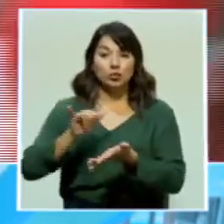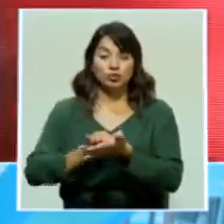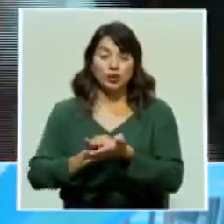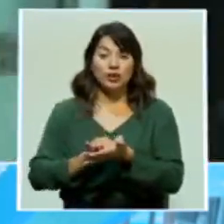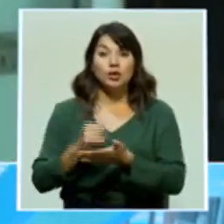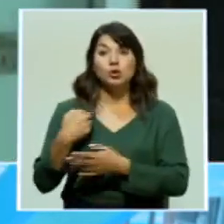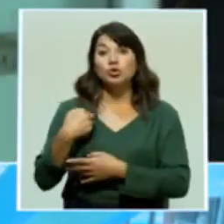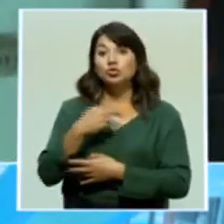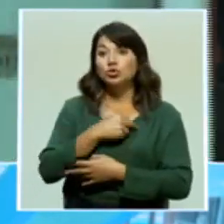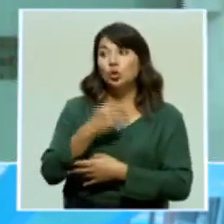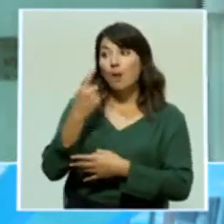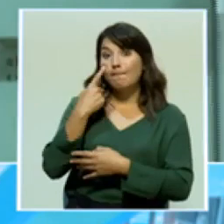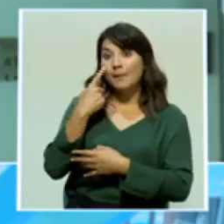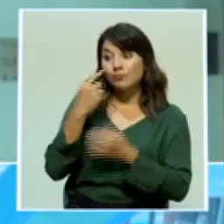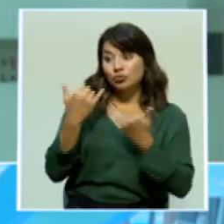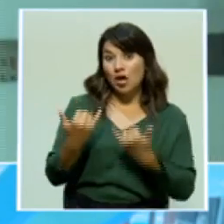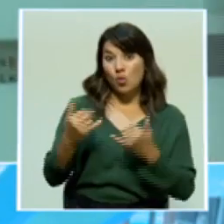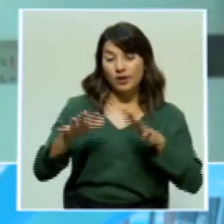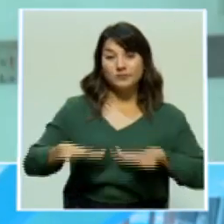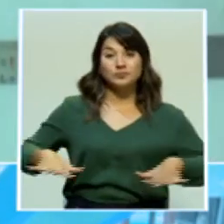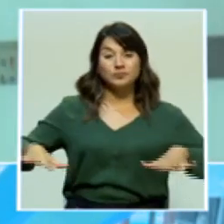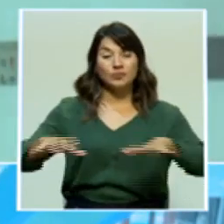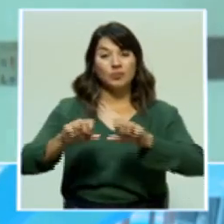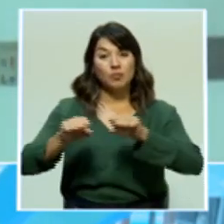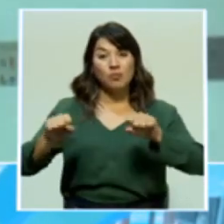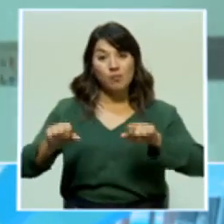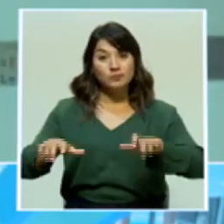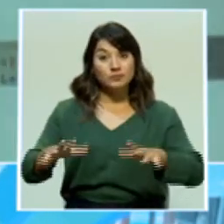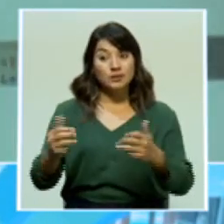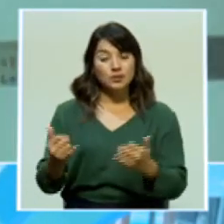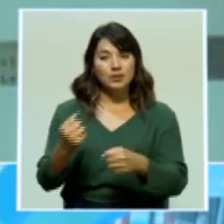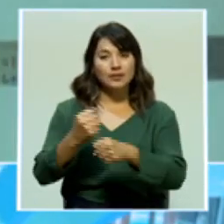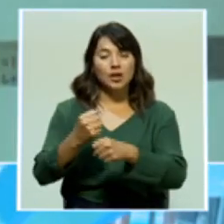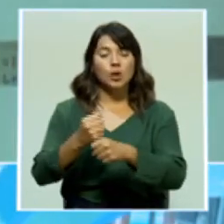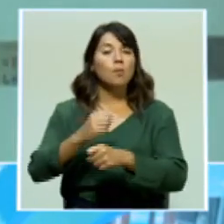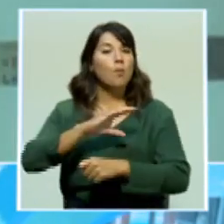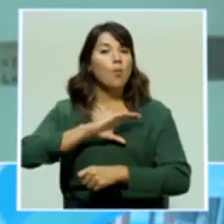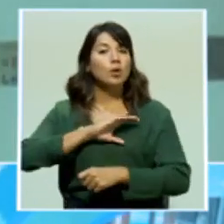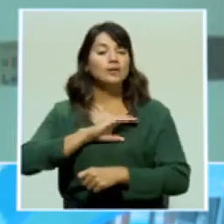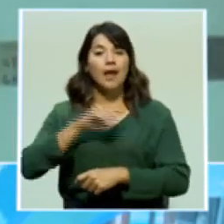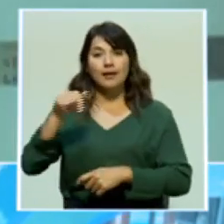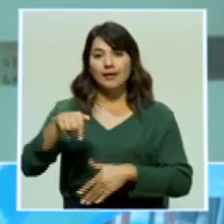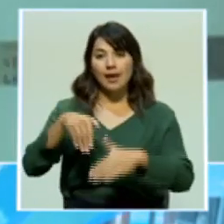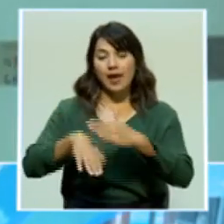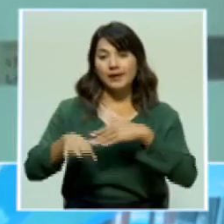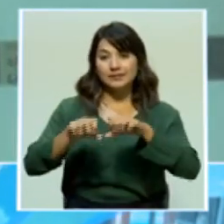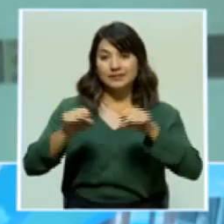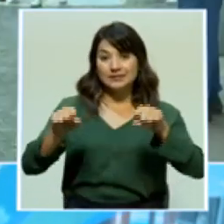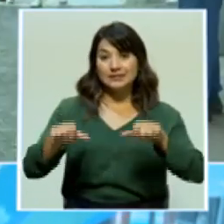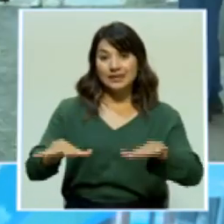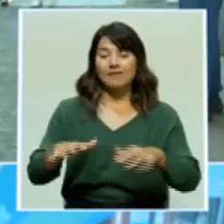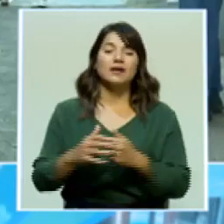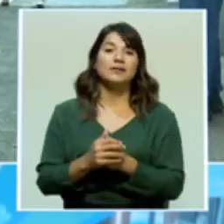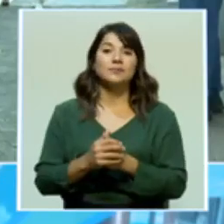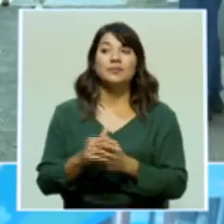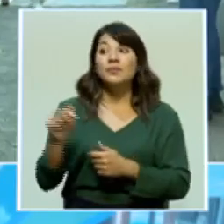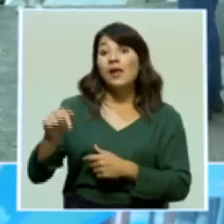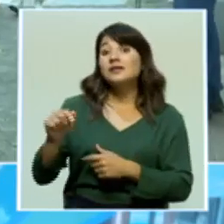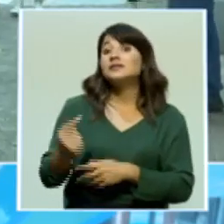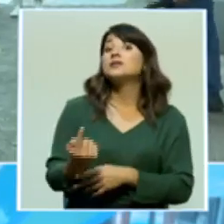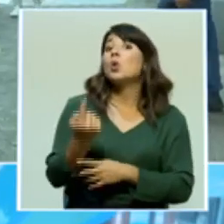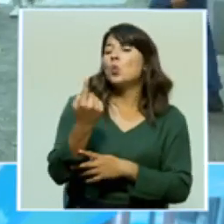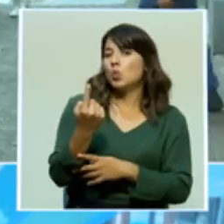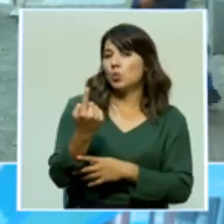vivo del camarógrafo Sergio Quesada de este operativo que se realiza acá en La Sabana. Es uno de los que se están